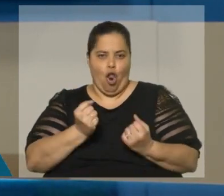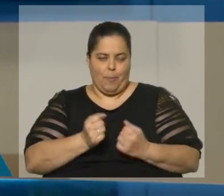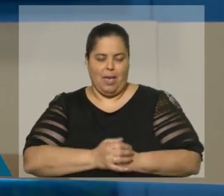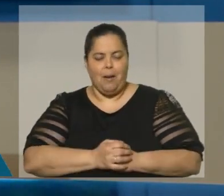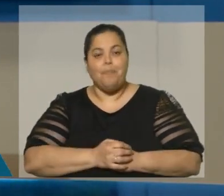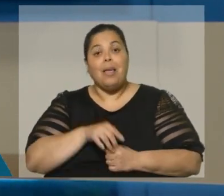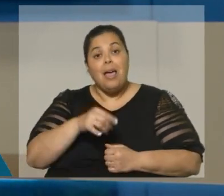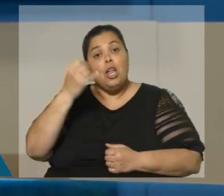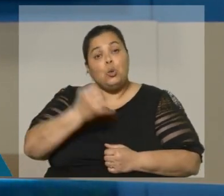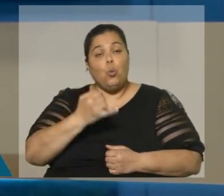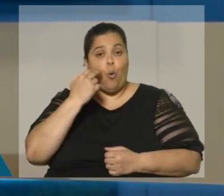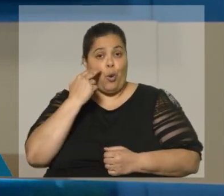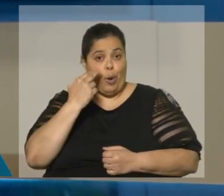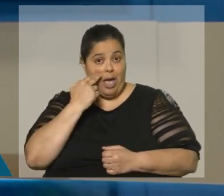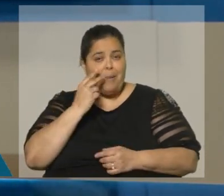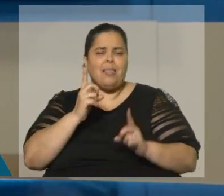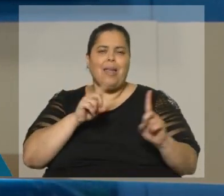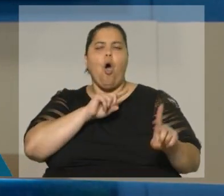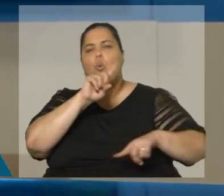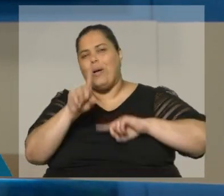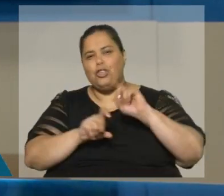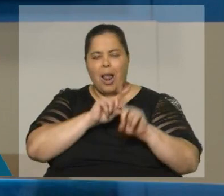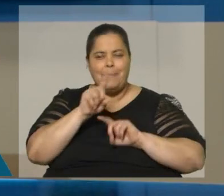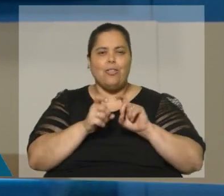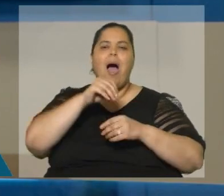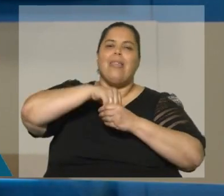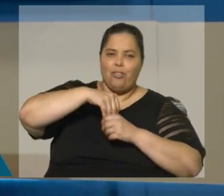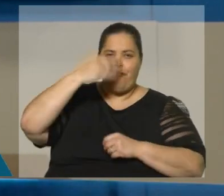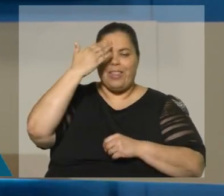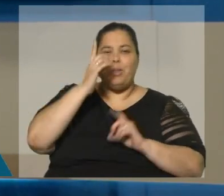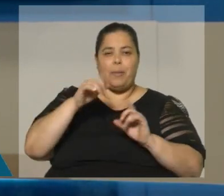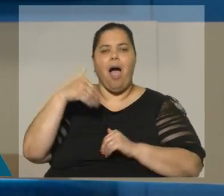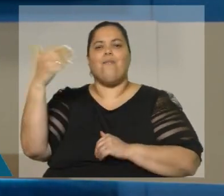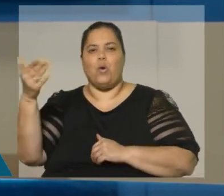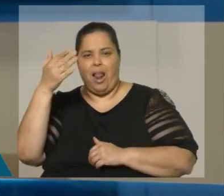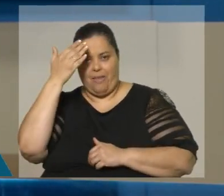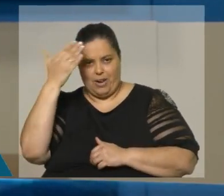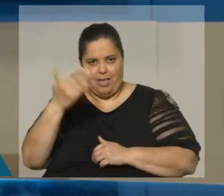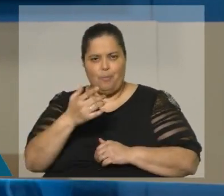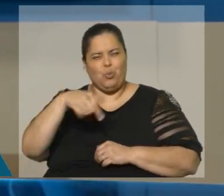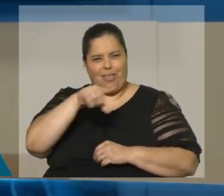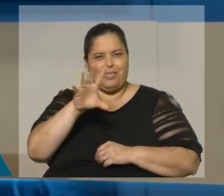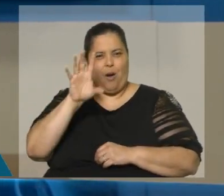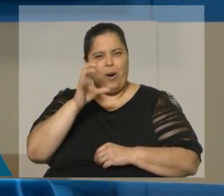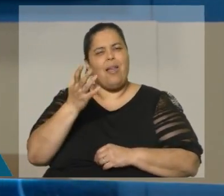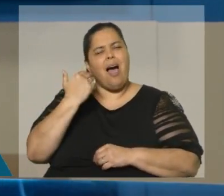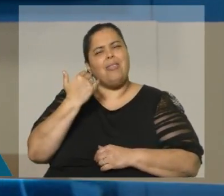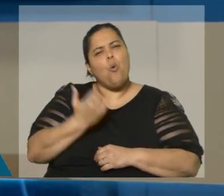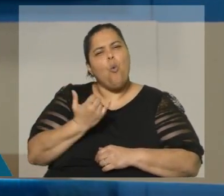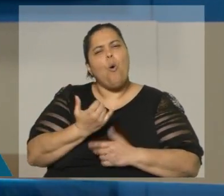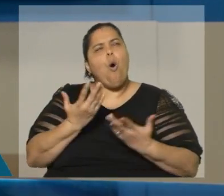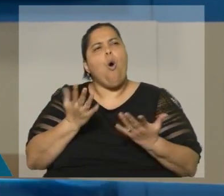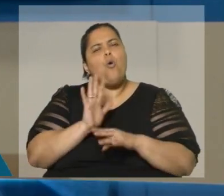o cuestionamientos desde afuera y desde adentro, recordarán que en un momento se tuvo como una especie de